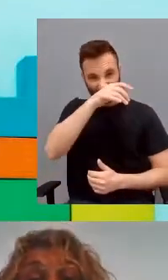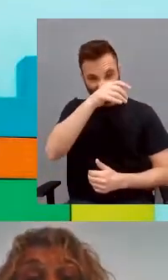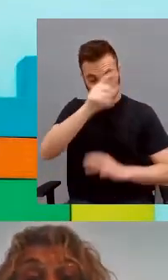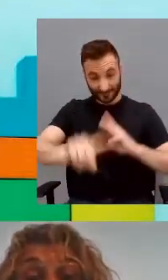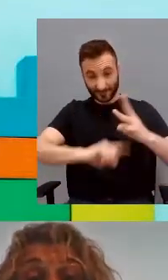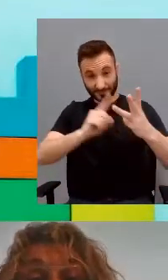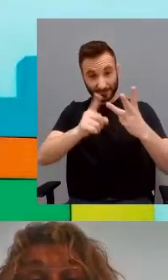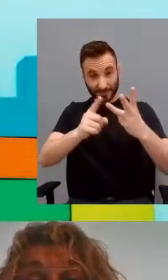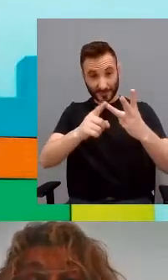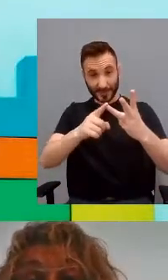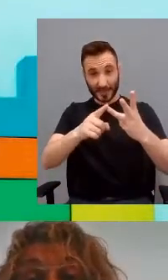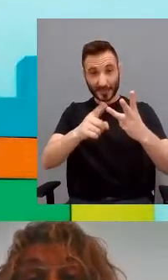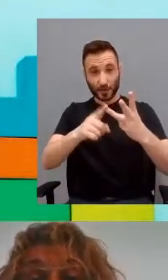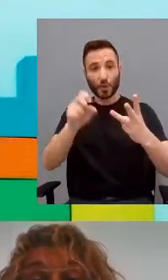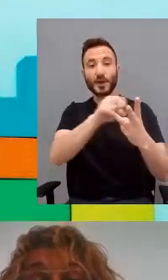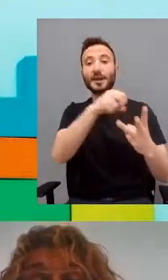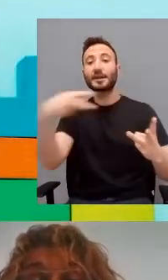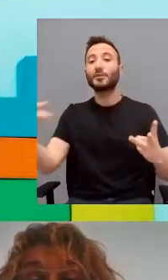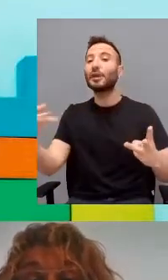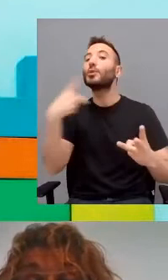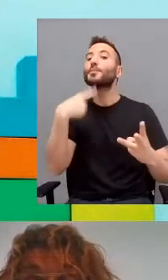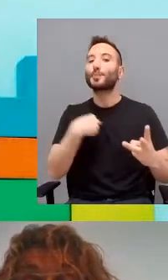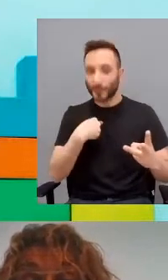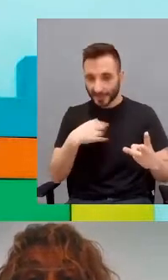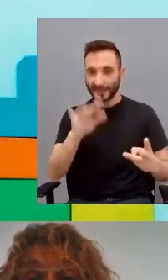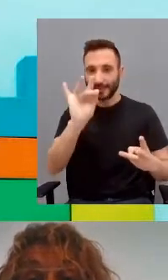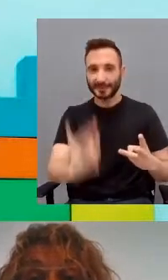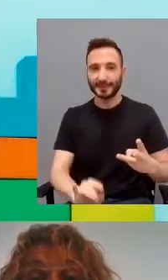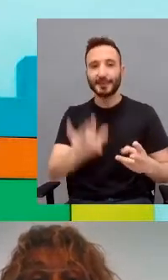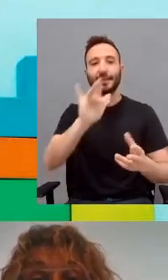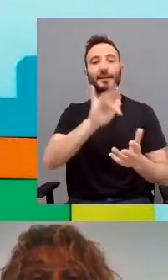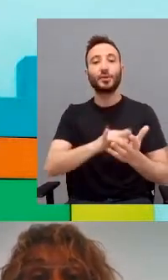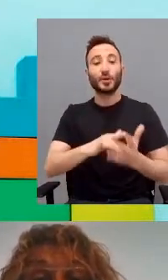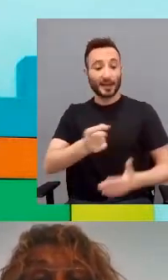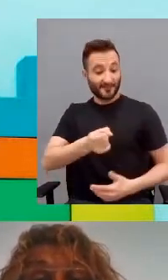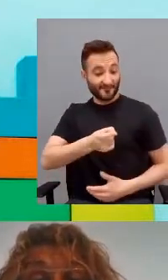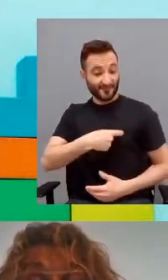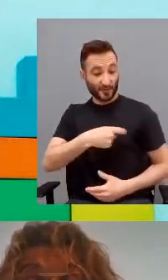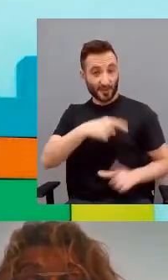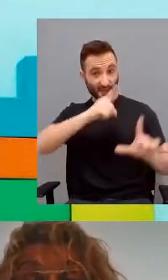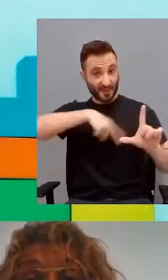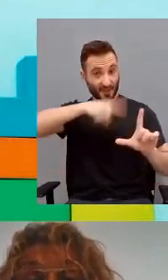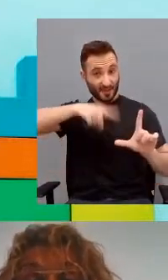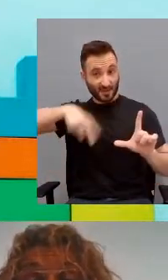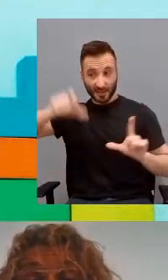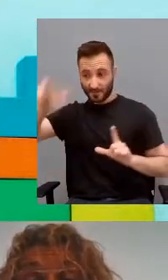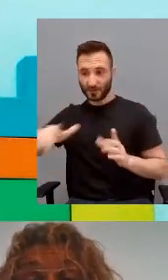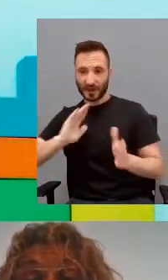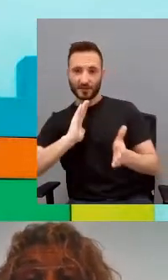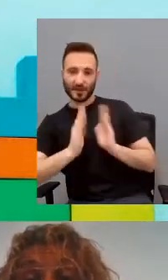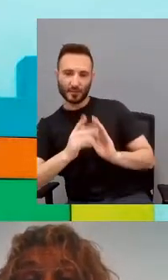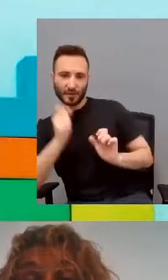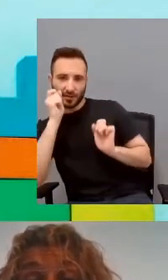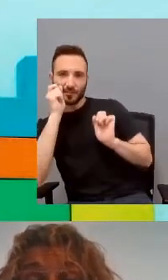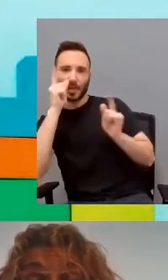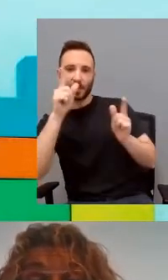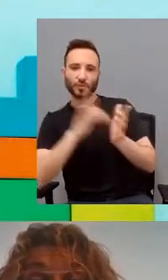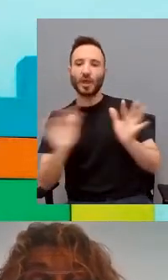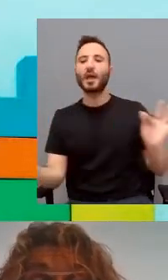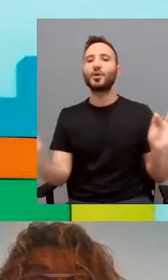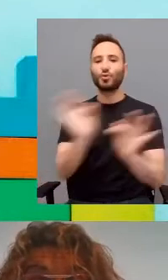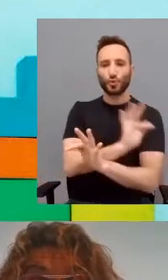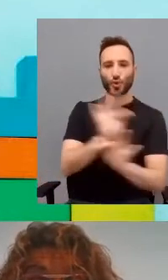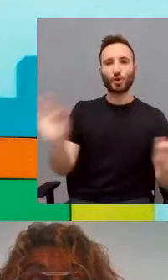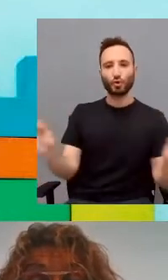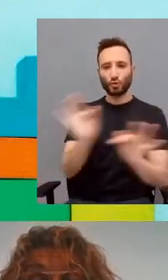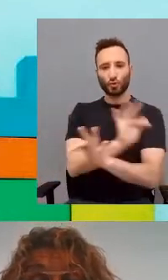En tercer lugar, los resultados confirmaron que la variabilidad de la frecuencia cardíaca del terapeuta estaba relacionada con la alternancia de turno